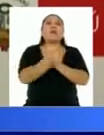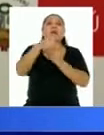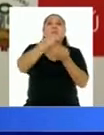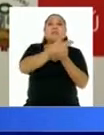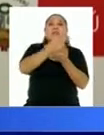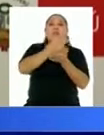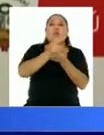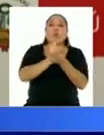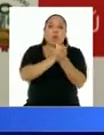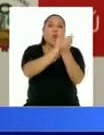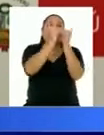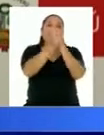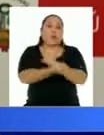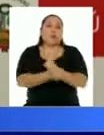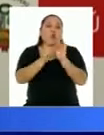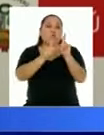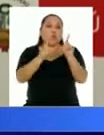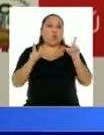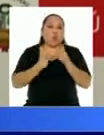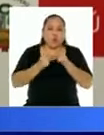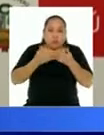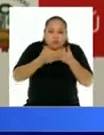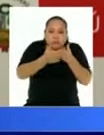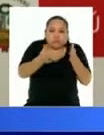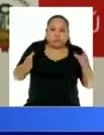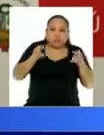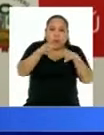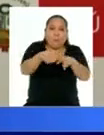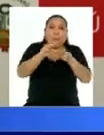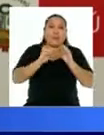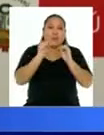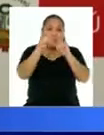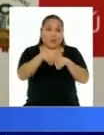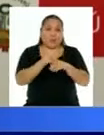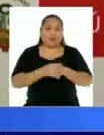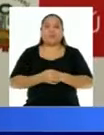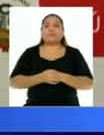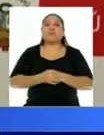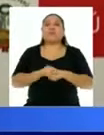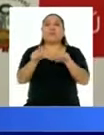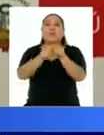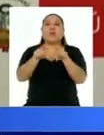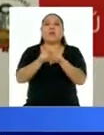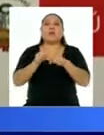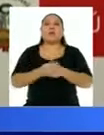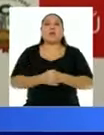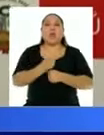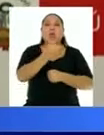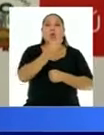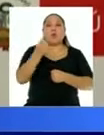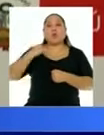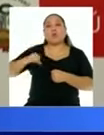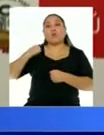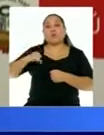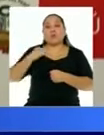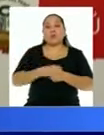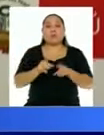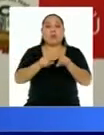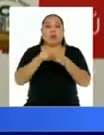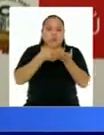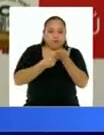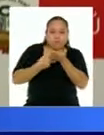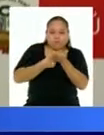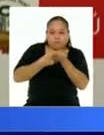temporalmente en espacios para ampliación de mesas. Asimismo, también en algunos municipios se están